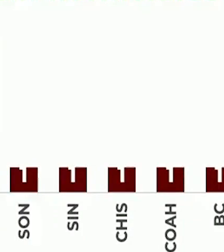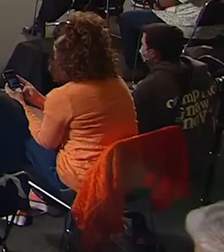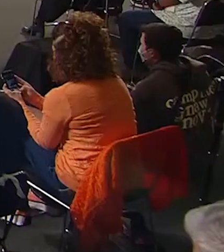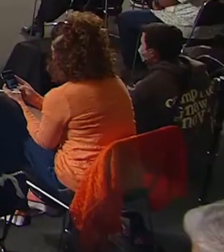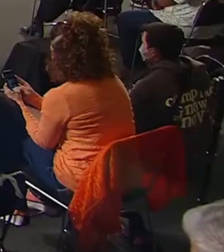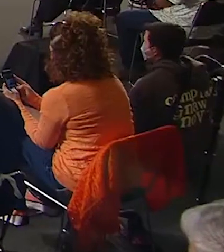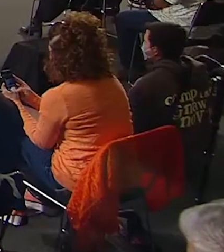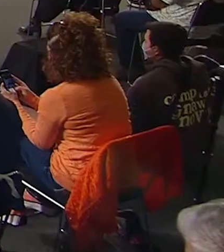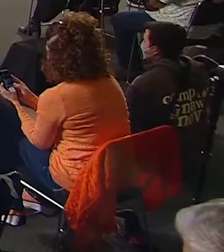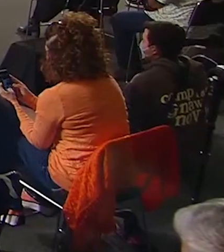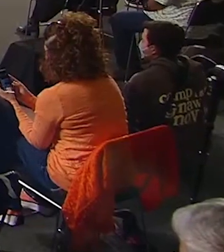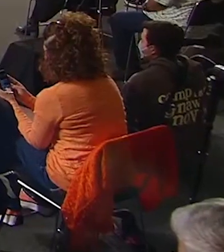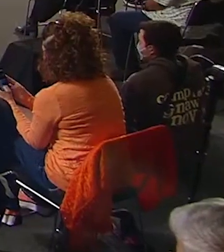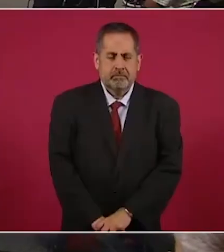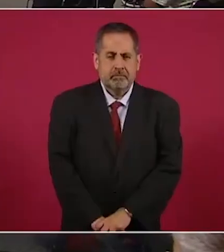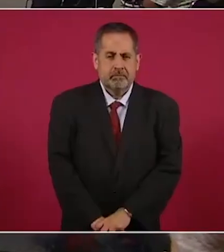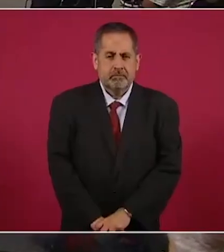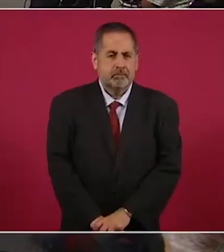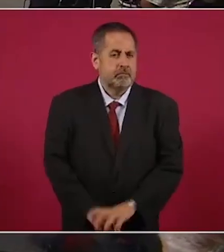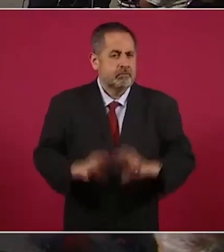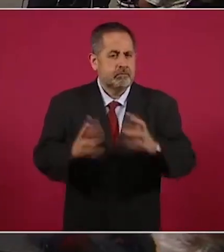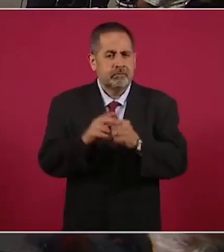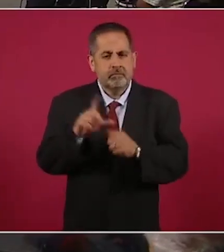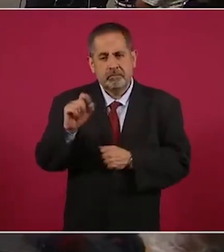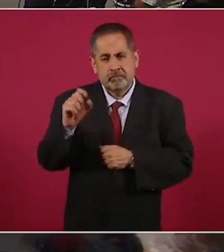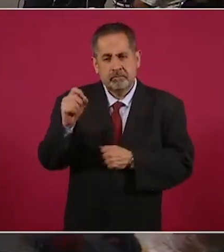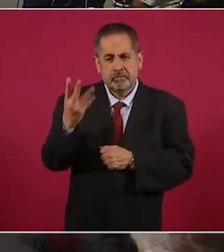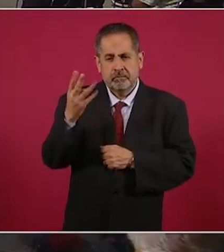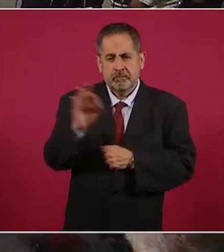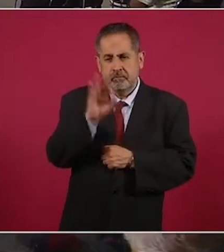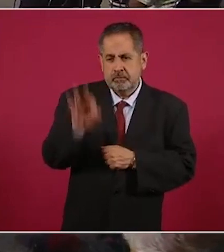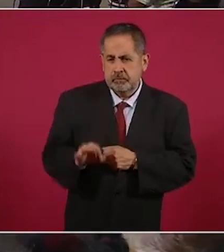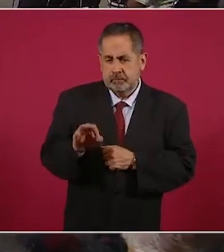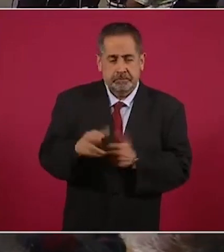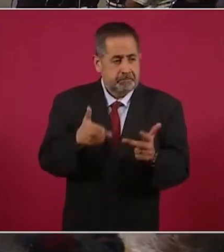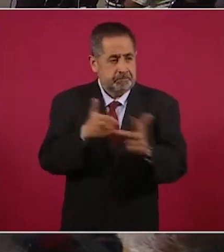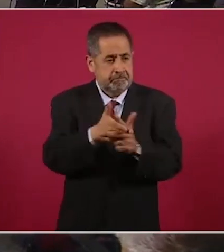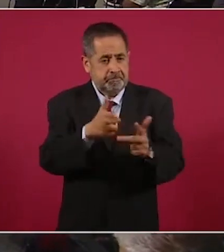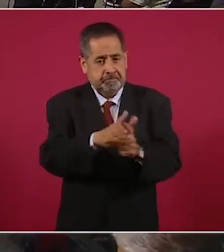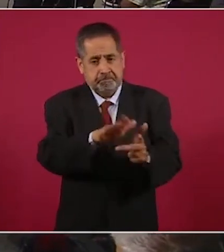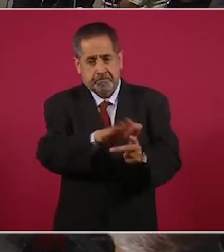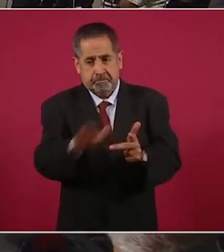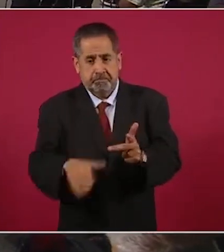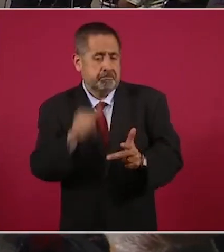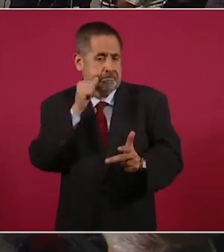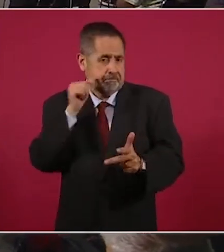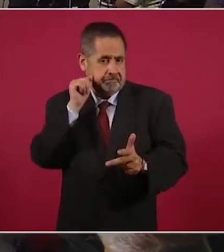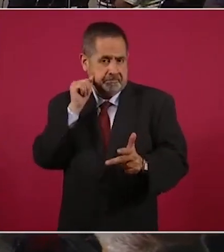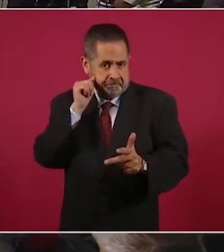Estamos hablando del 24 por ciento de los homicidios del país de ayer.